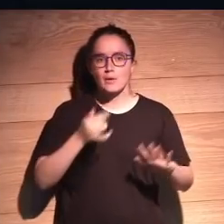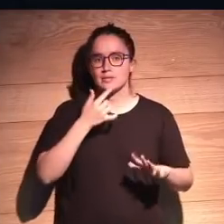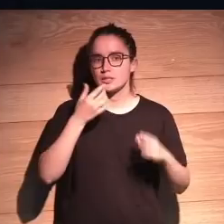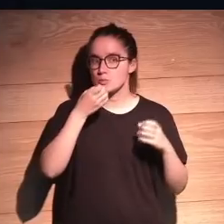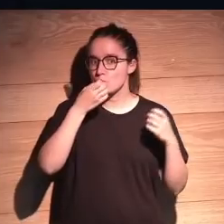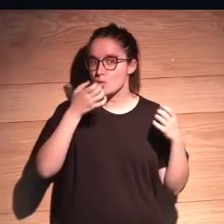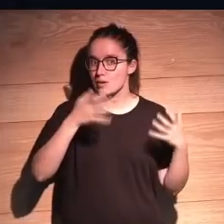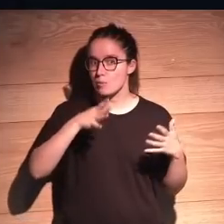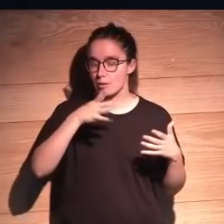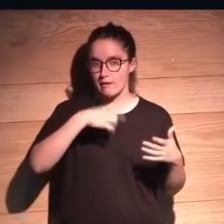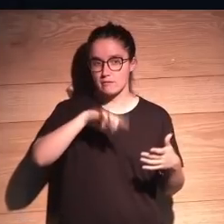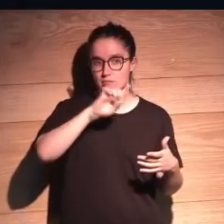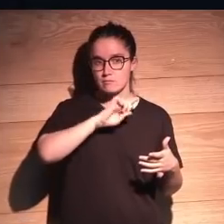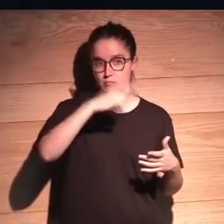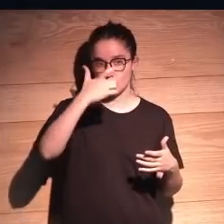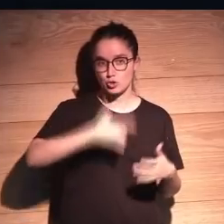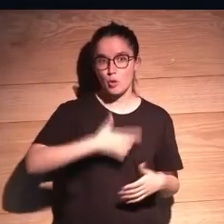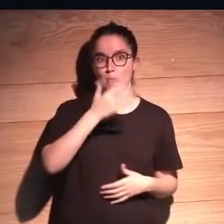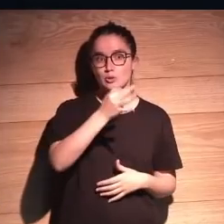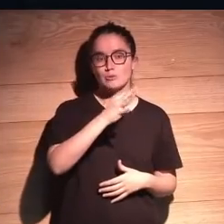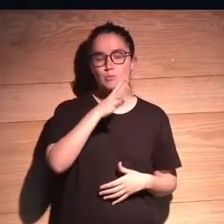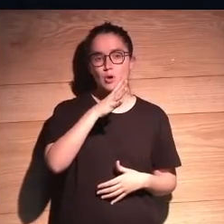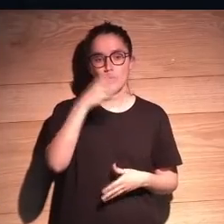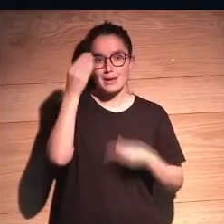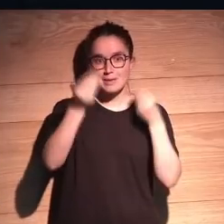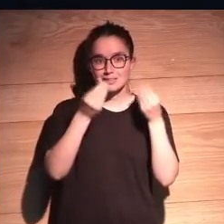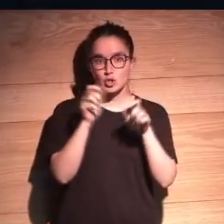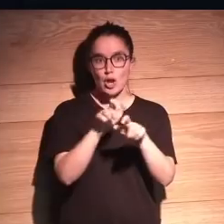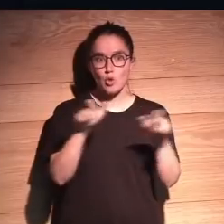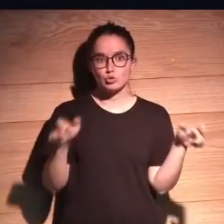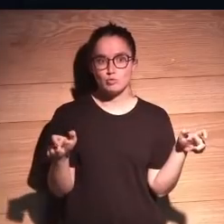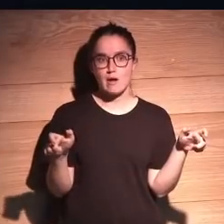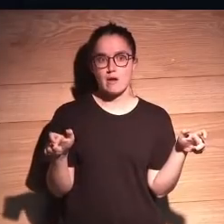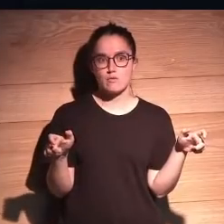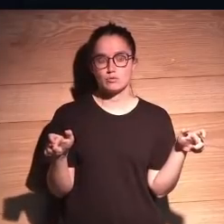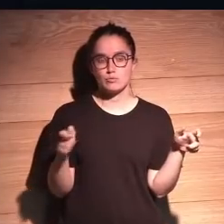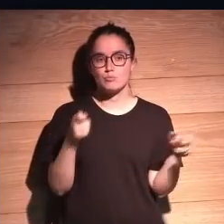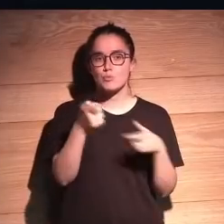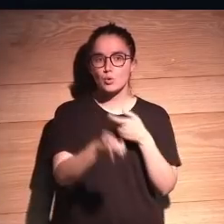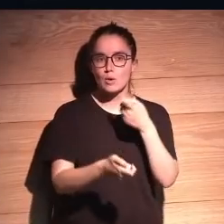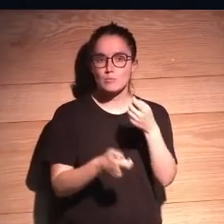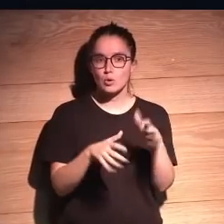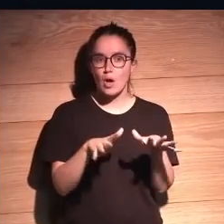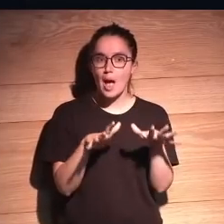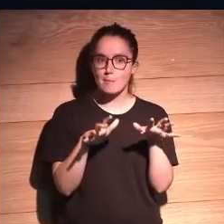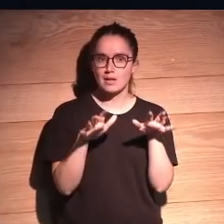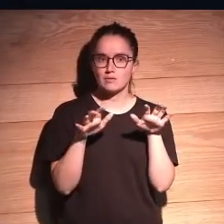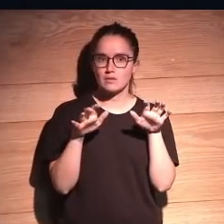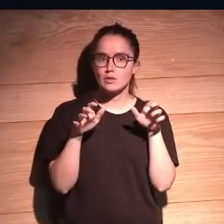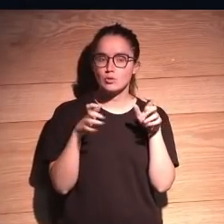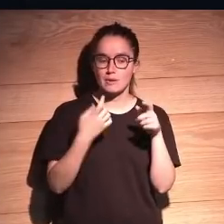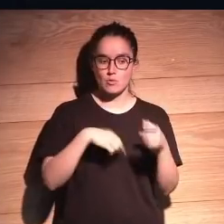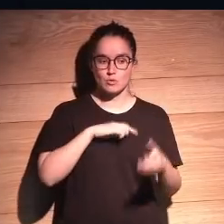dicho muy bien, o sea, ¿por qué soy positivo? ¿Por qué? Porque creo que los humanos hemos ido poquito a poco aprendiendo a